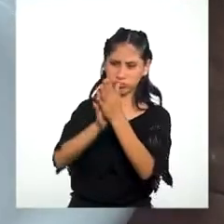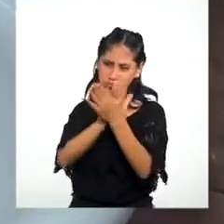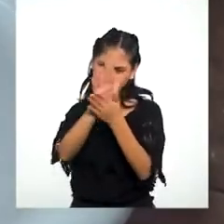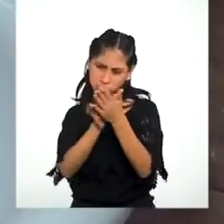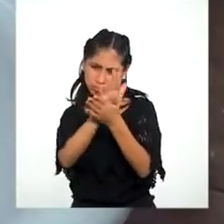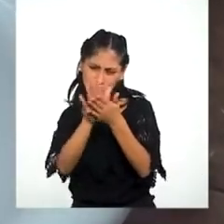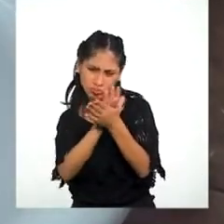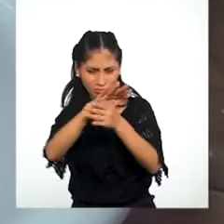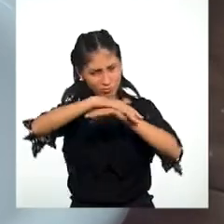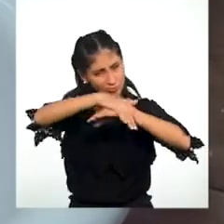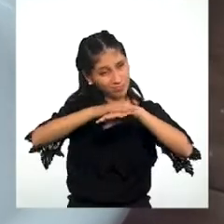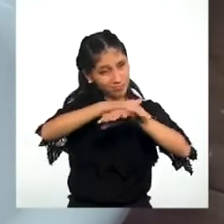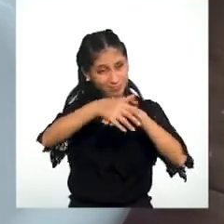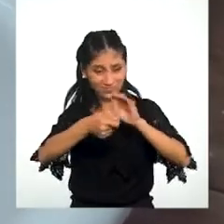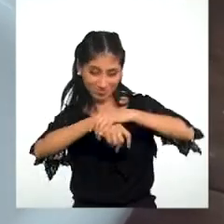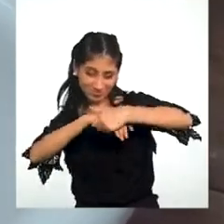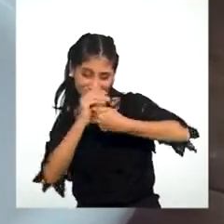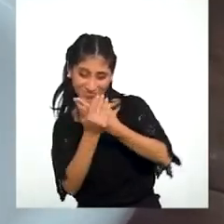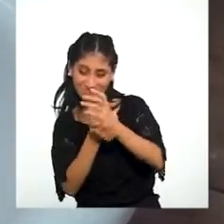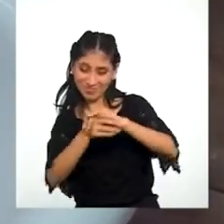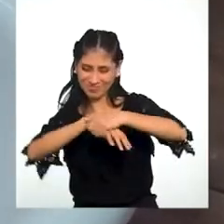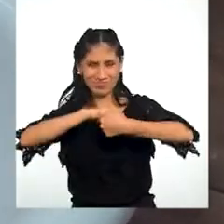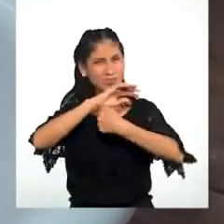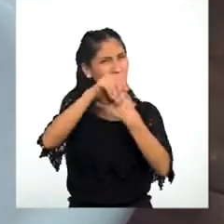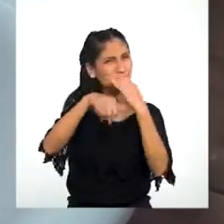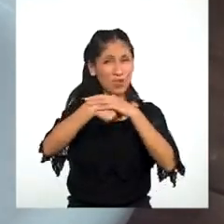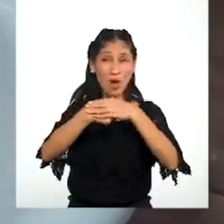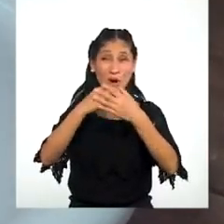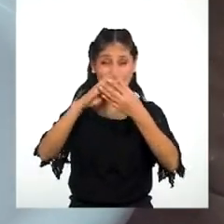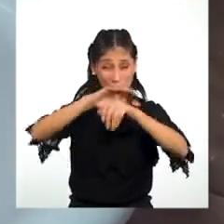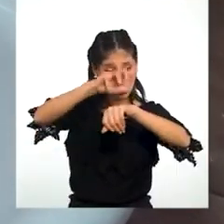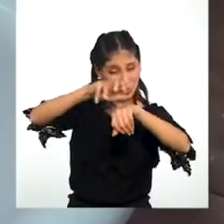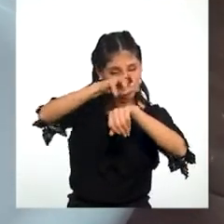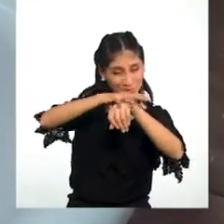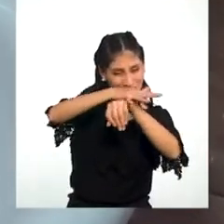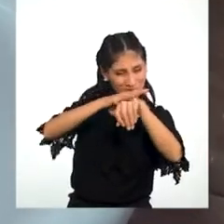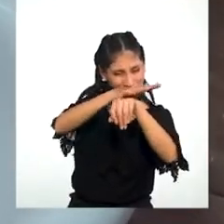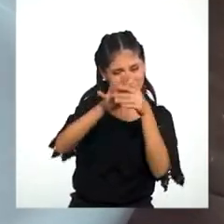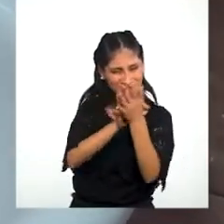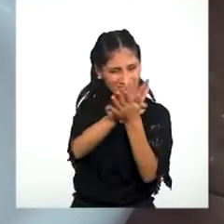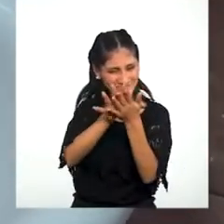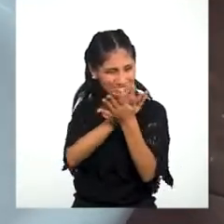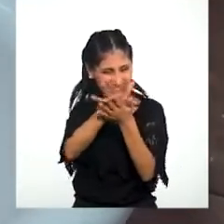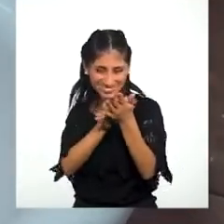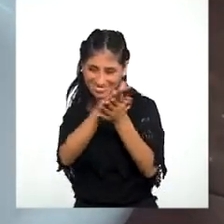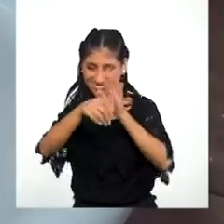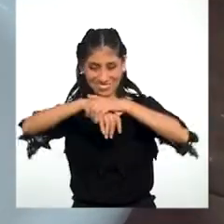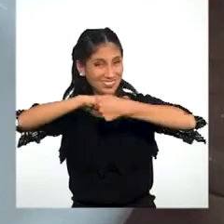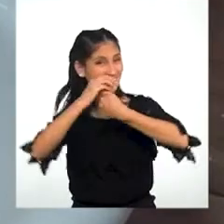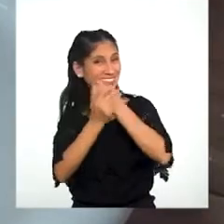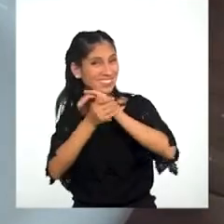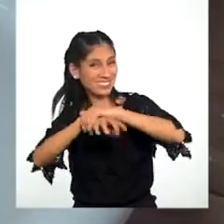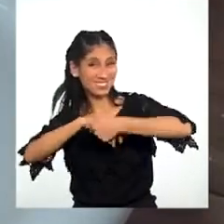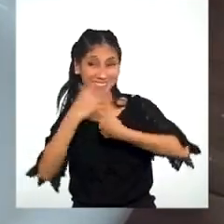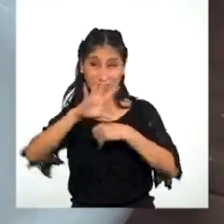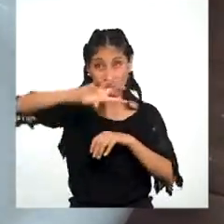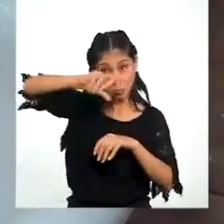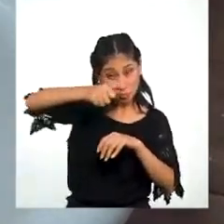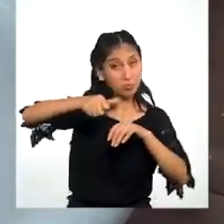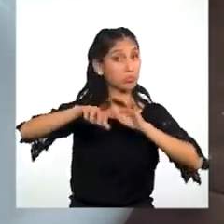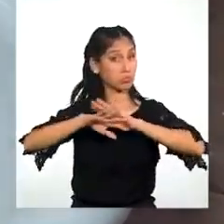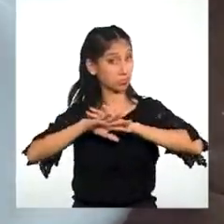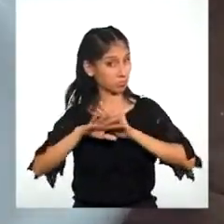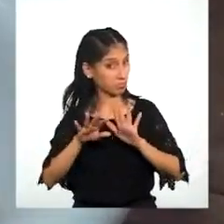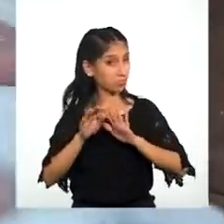Nuestras manos Quitando todo el jabón Que haya quedado Cerramos el